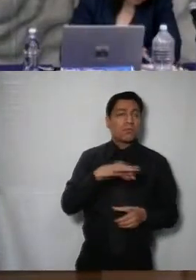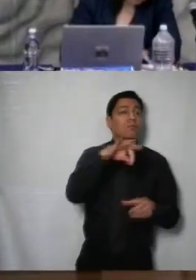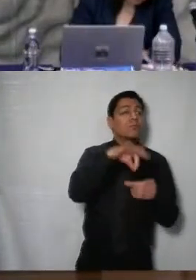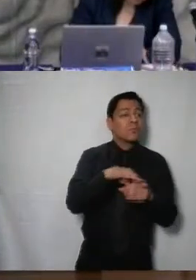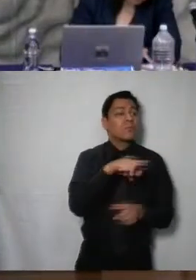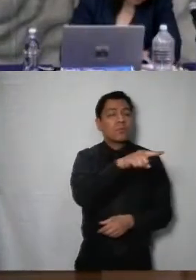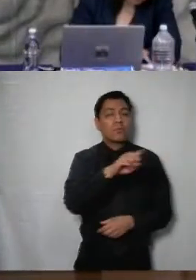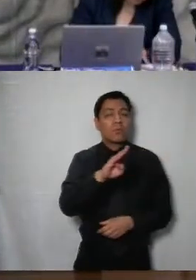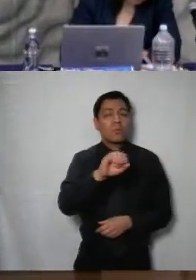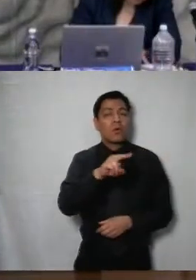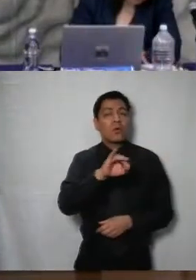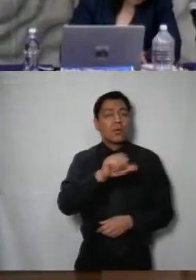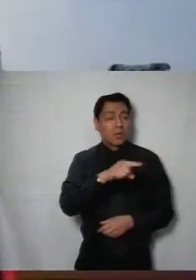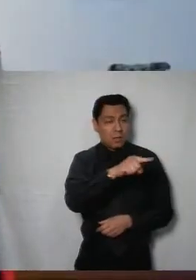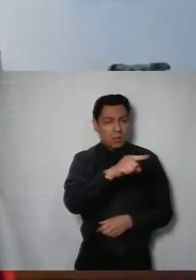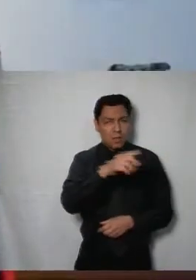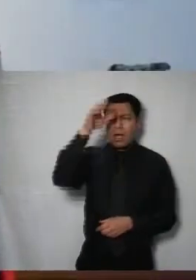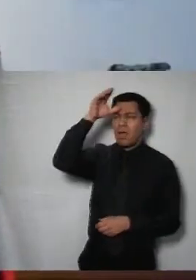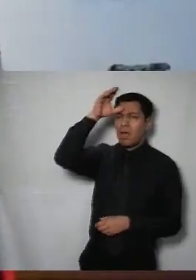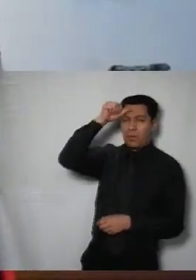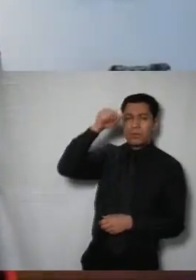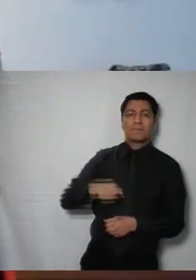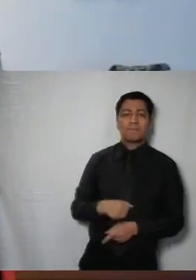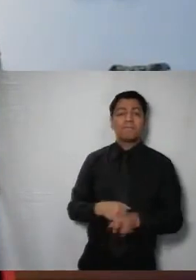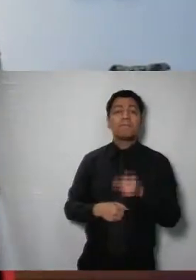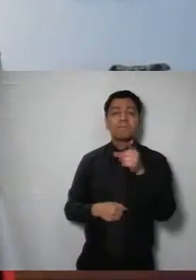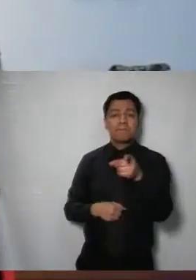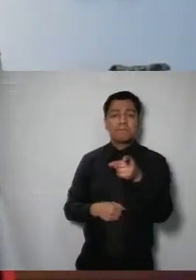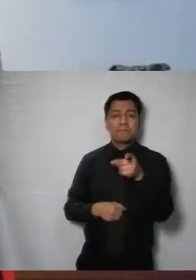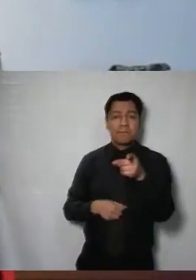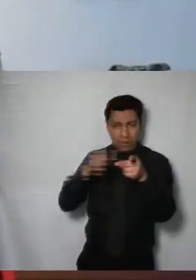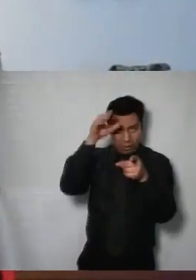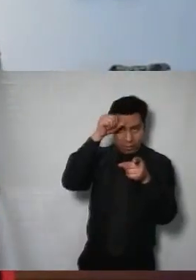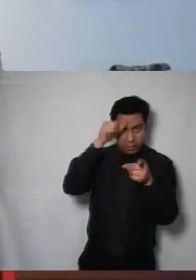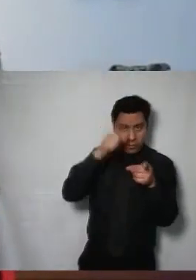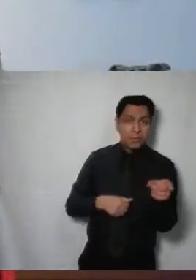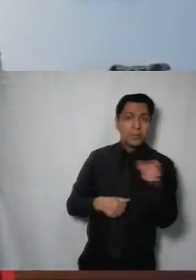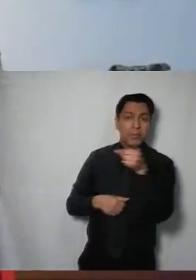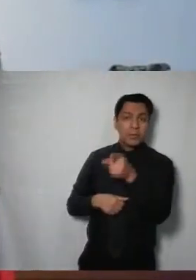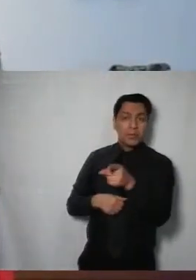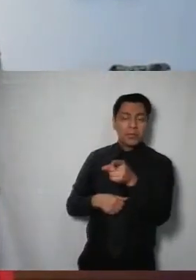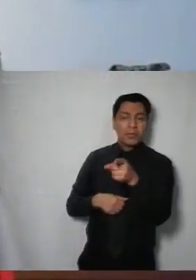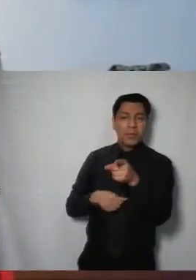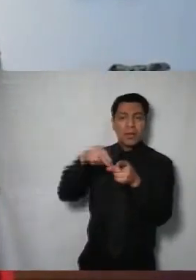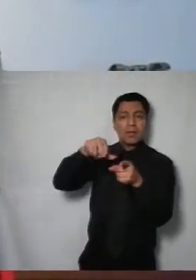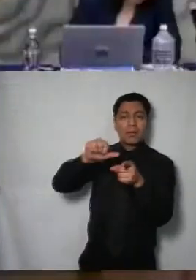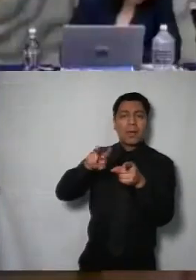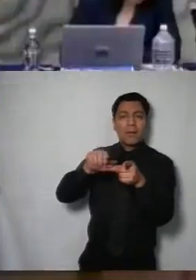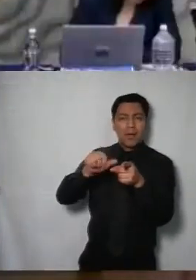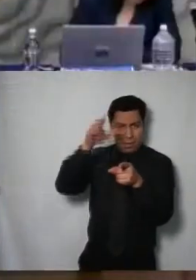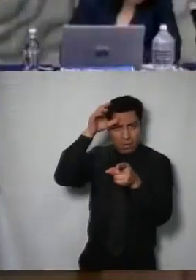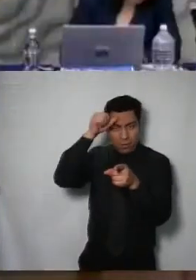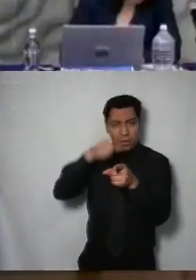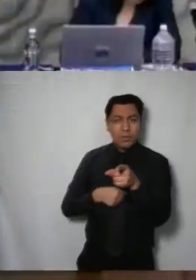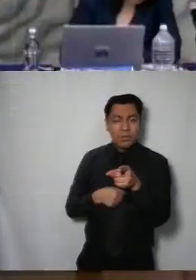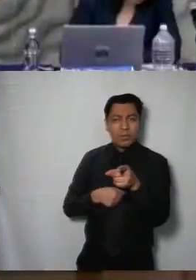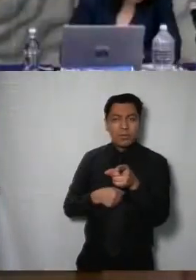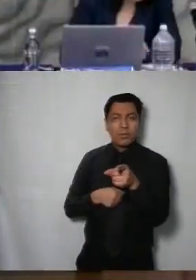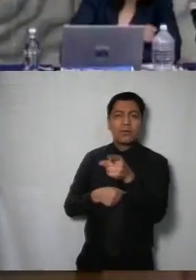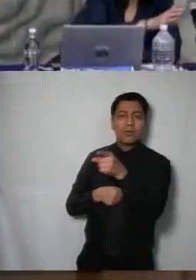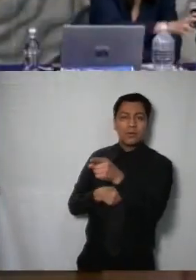voto Comisionado Bonilla A favor Comisionada Enríquez A favor Comisionada Nava A favor